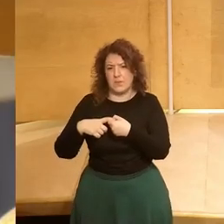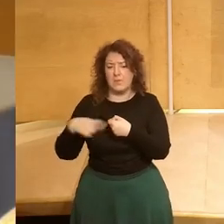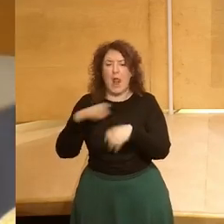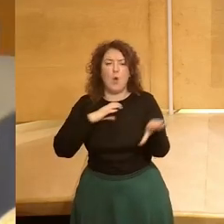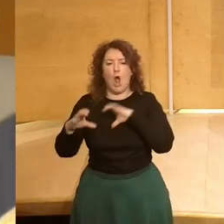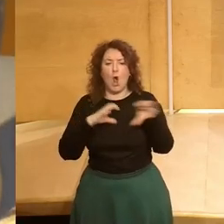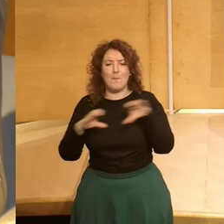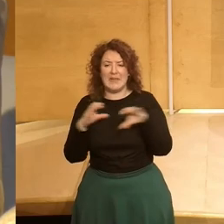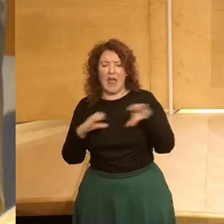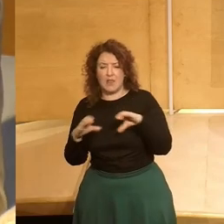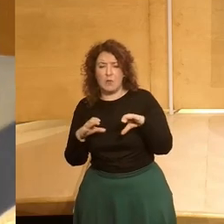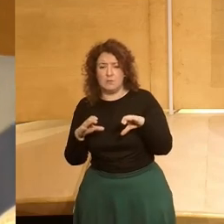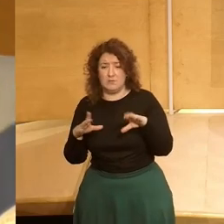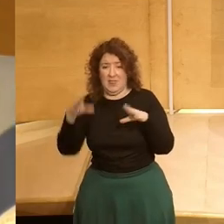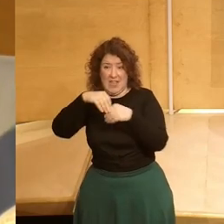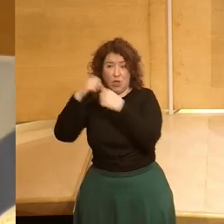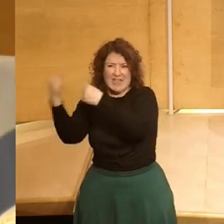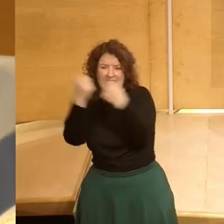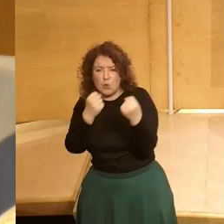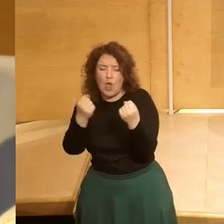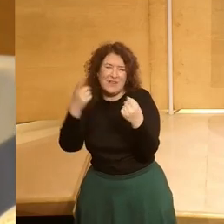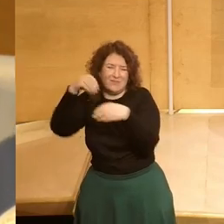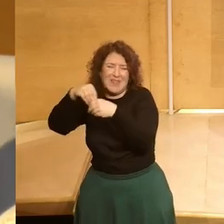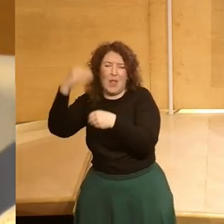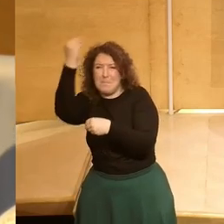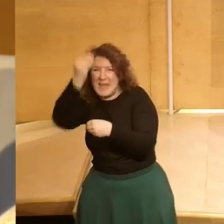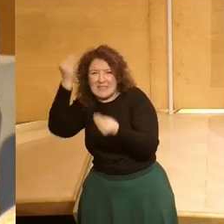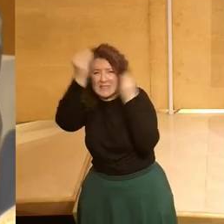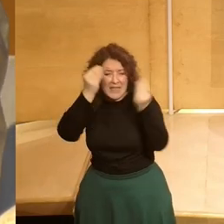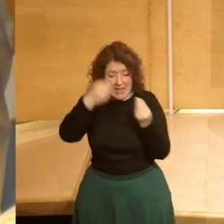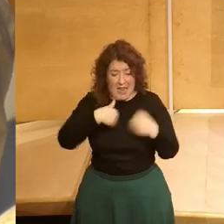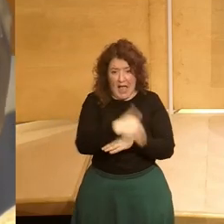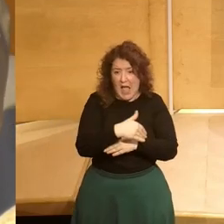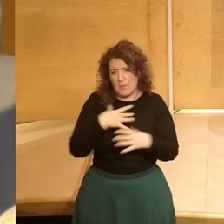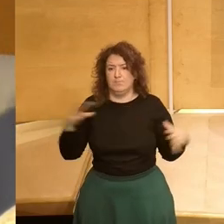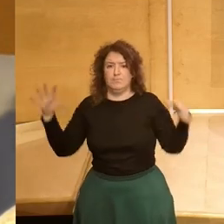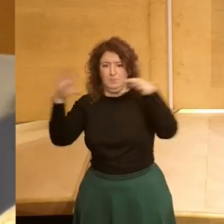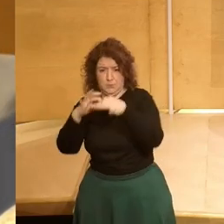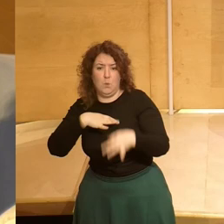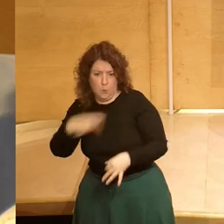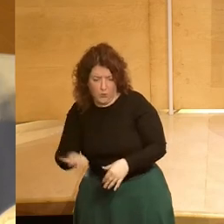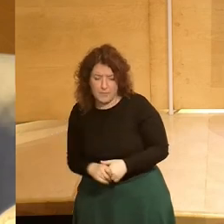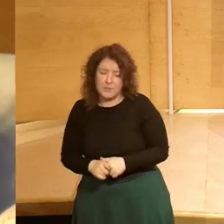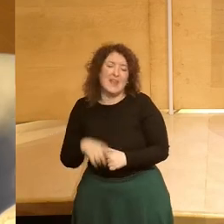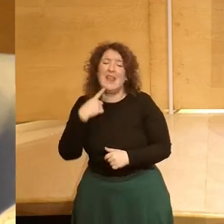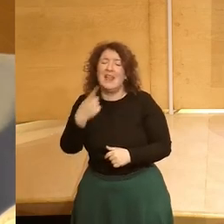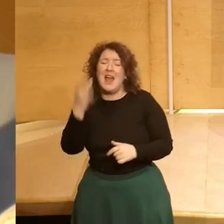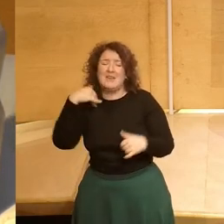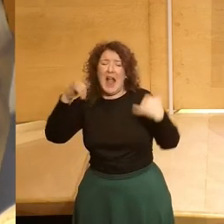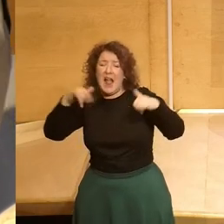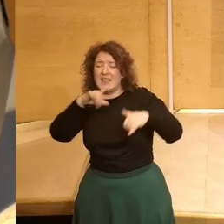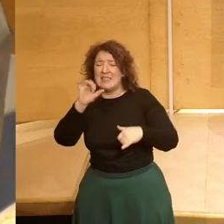conversación que se tiene en las instituciones y que se tiene en la sociedad a pie de calle y has mencionado Silicon Valley